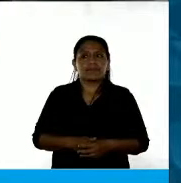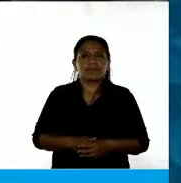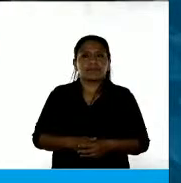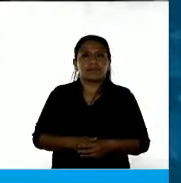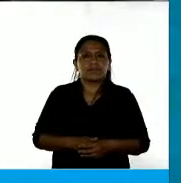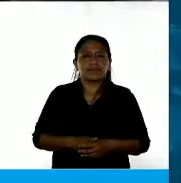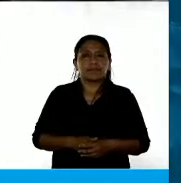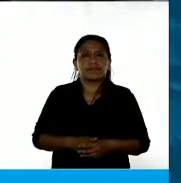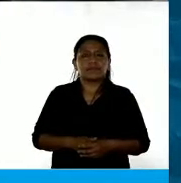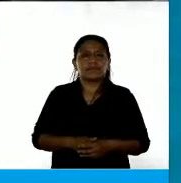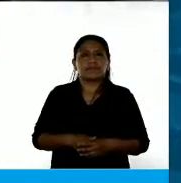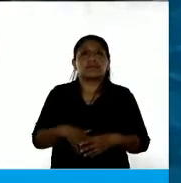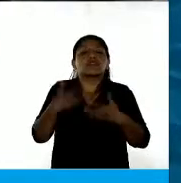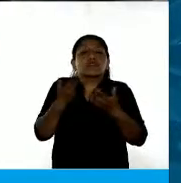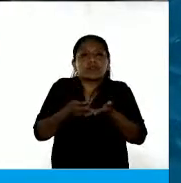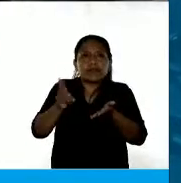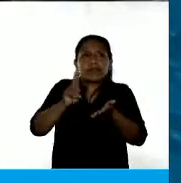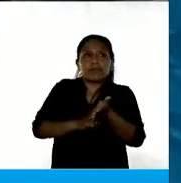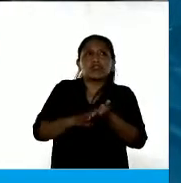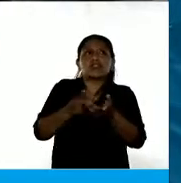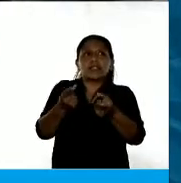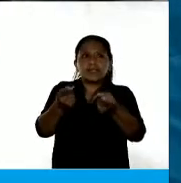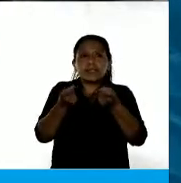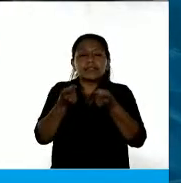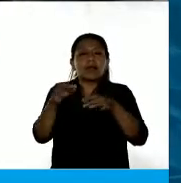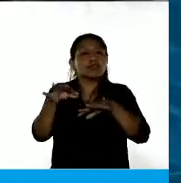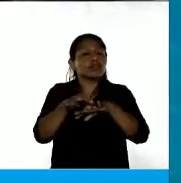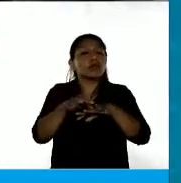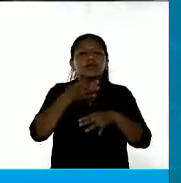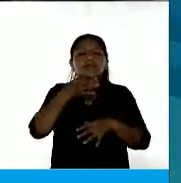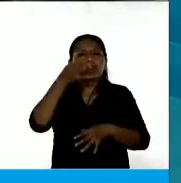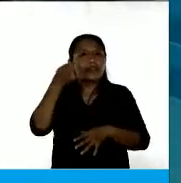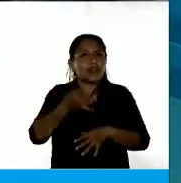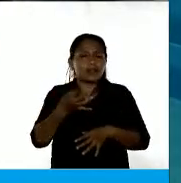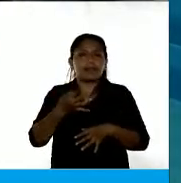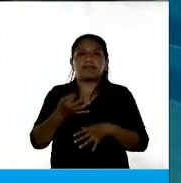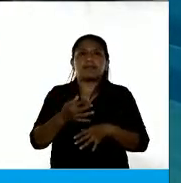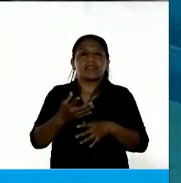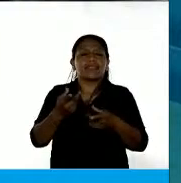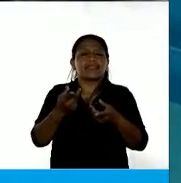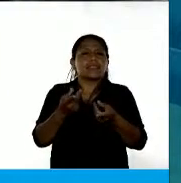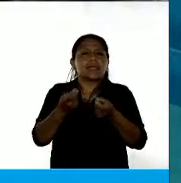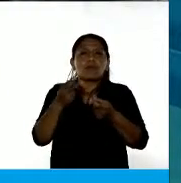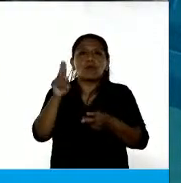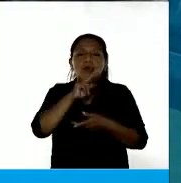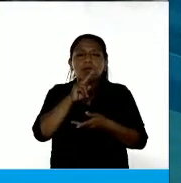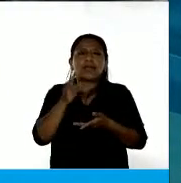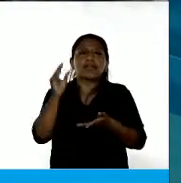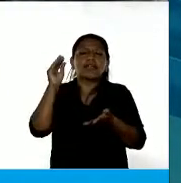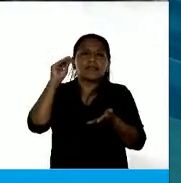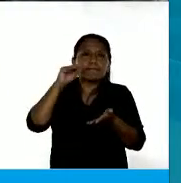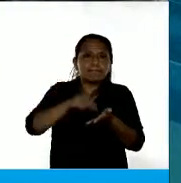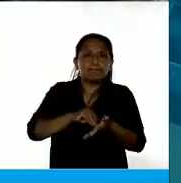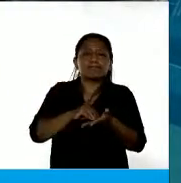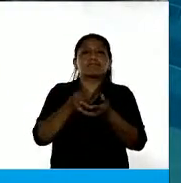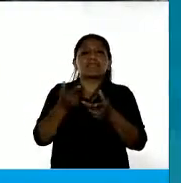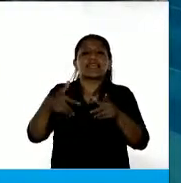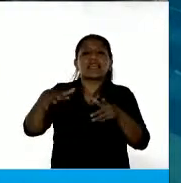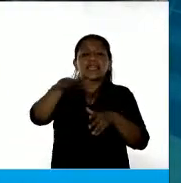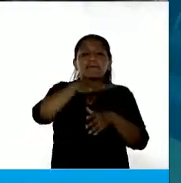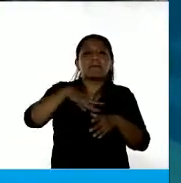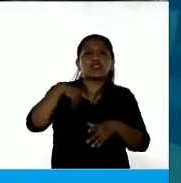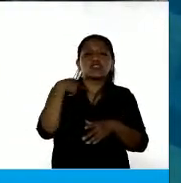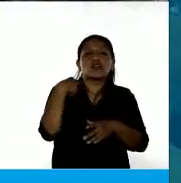Entonces, vuelvo a repetir, necesitamos el compromiso real. Necesitamos más mujeres en espacios de poder,